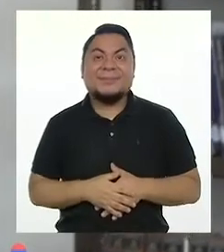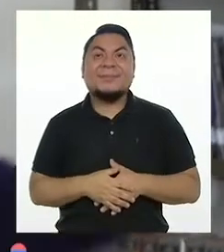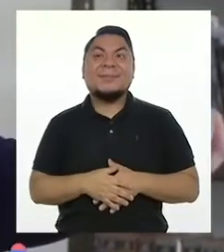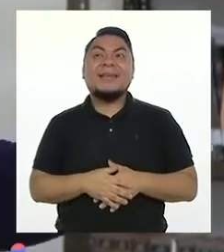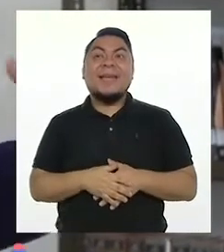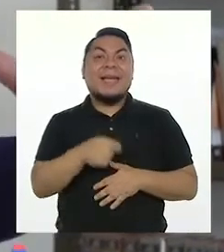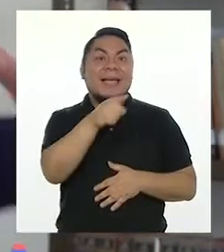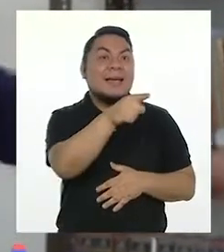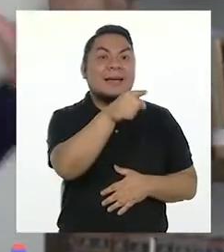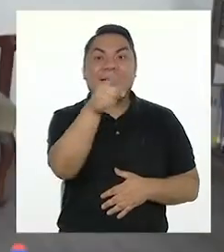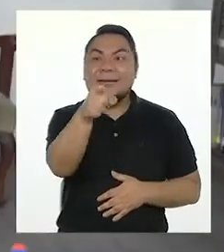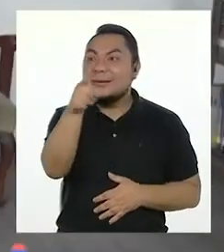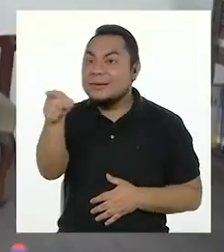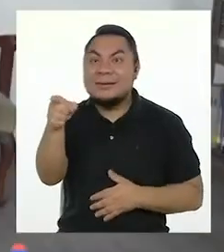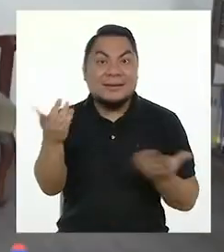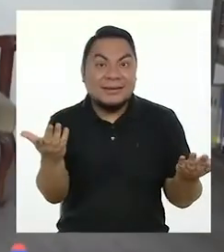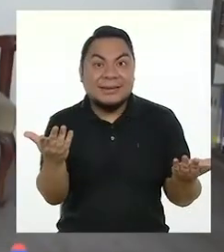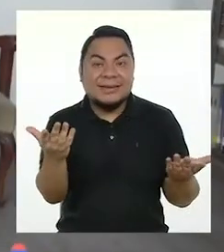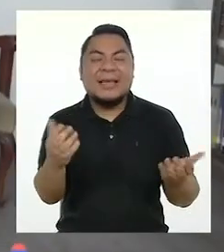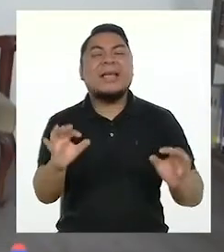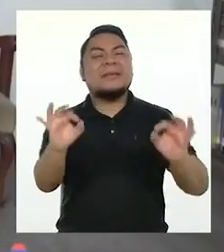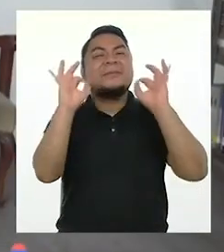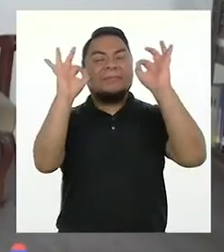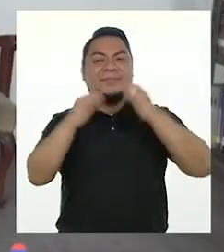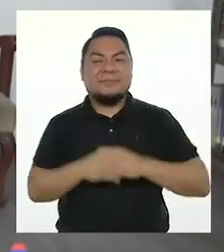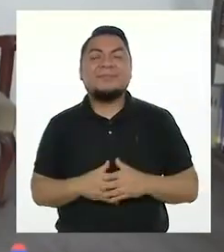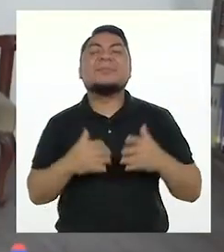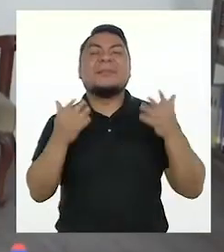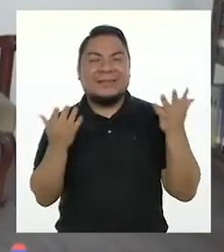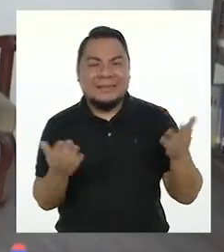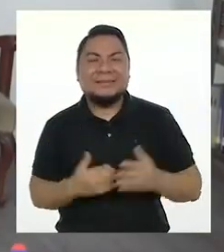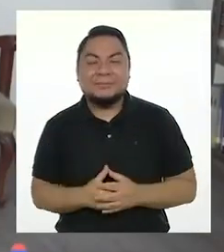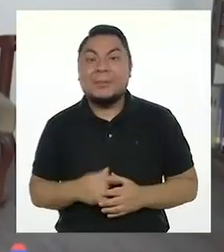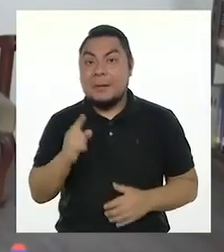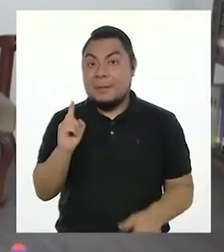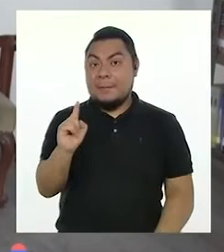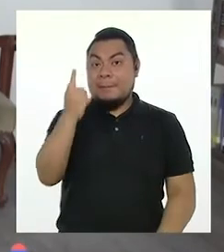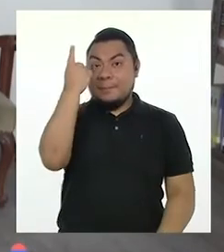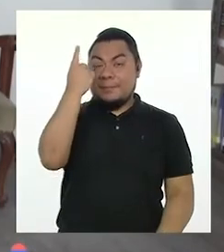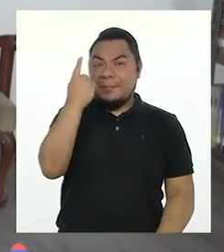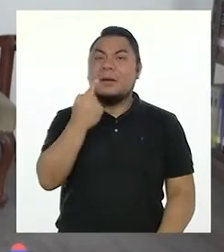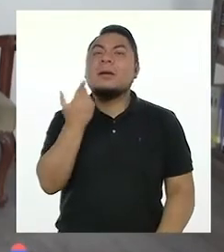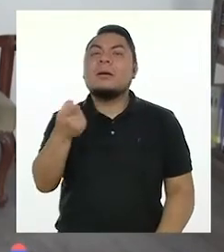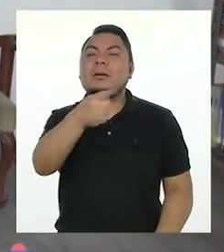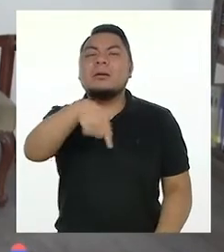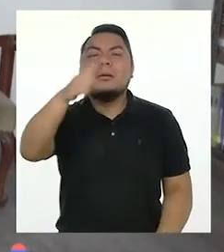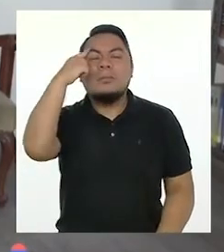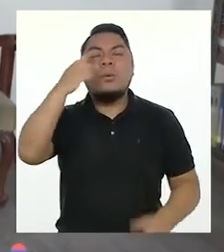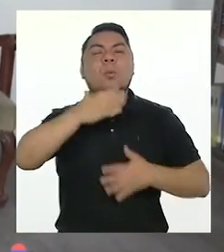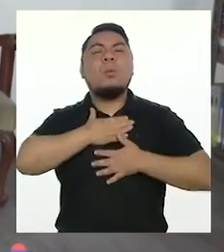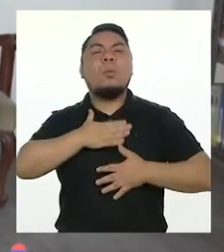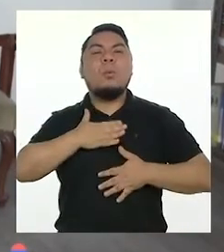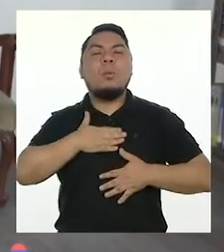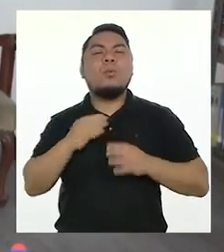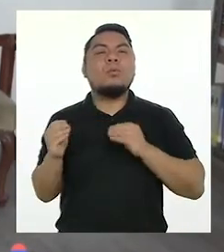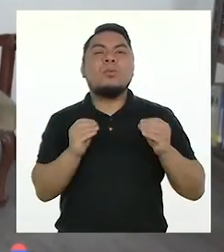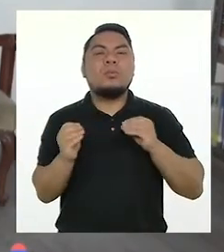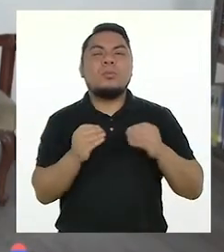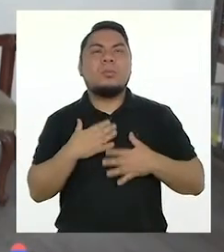¿Por aquí? ¿Por allá? ¡Genial! Entonces, primero, activemos nuestro cuerpo. A ver.